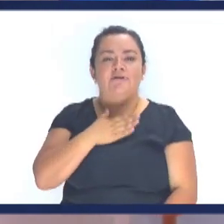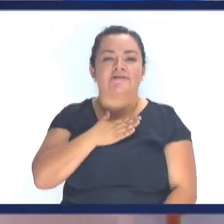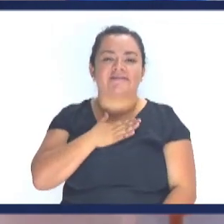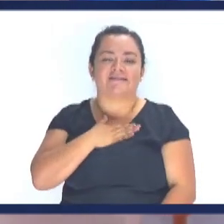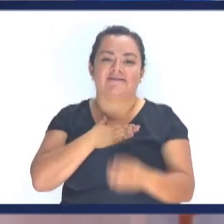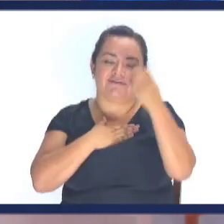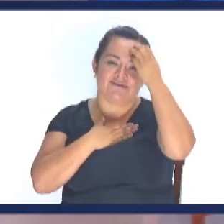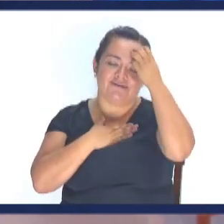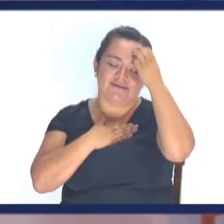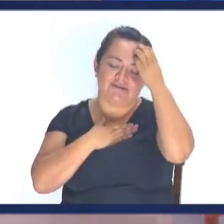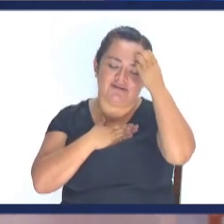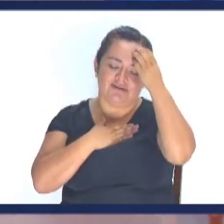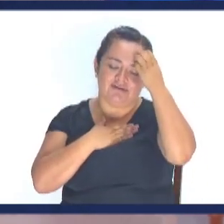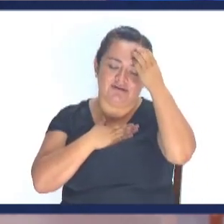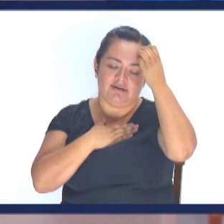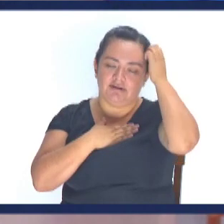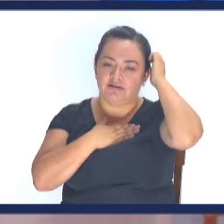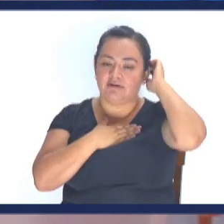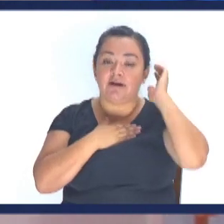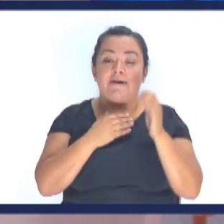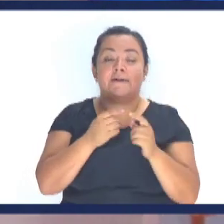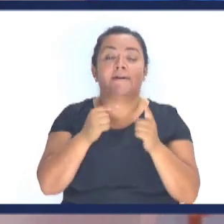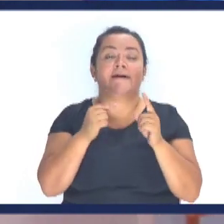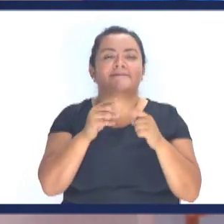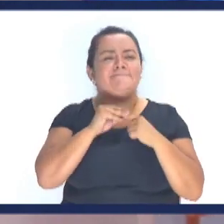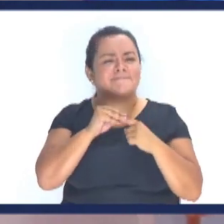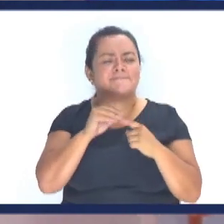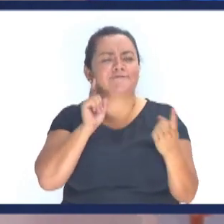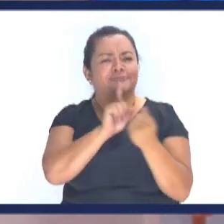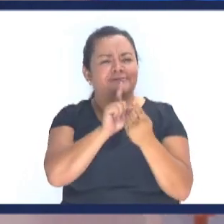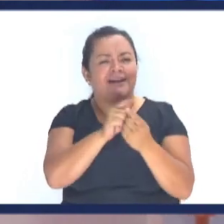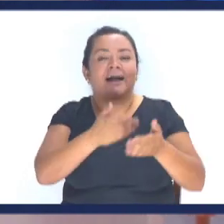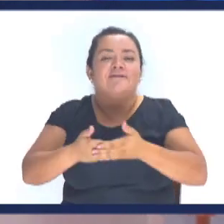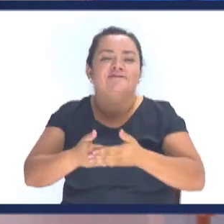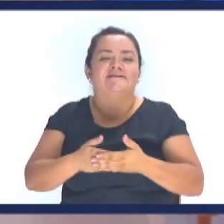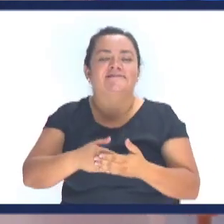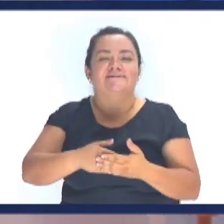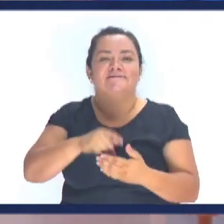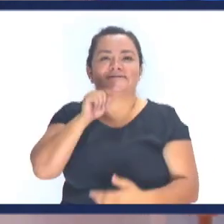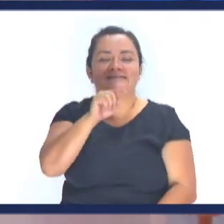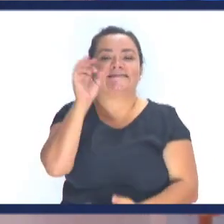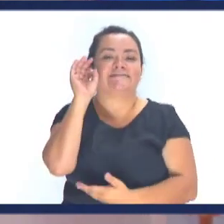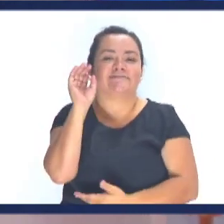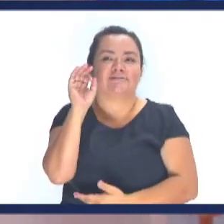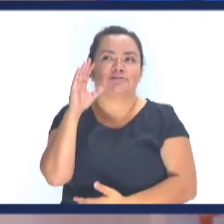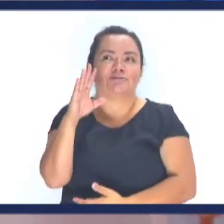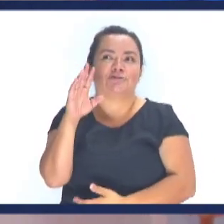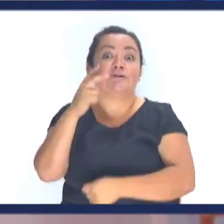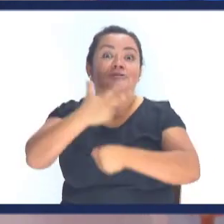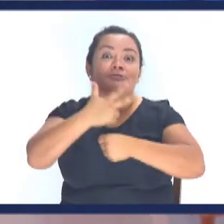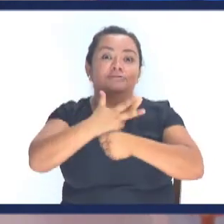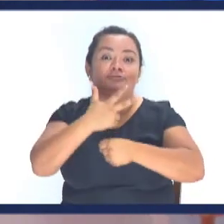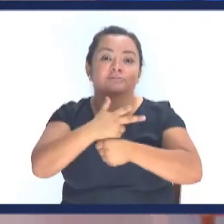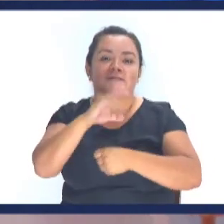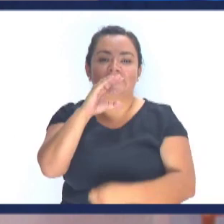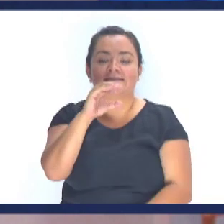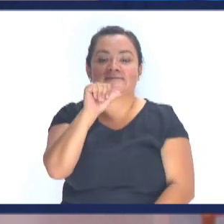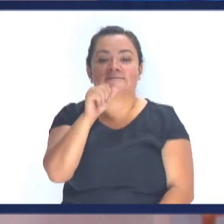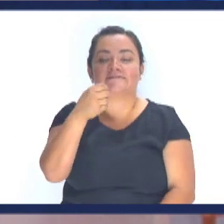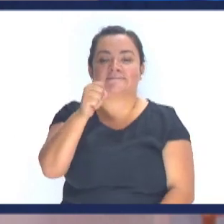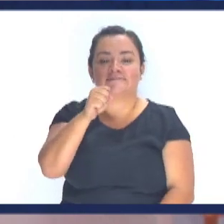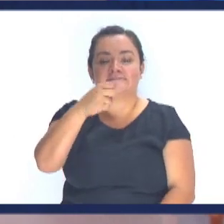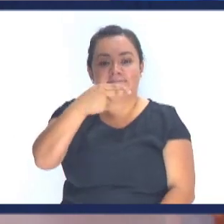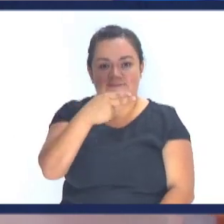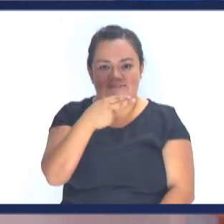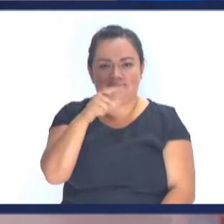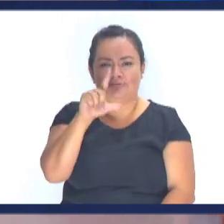De conocer A los hijos Del Pastor Luna De Guatemala Y tuvimos algunas actividades En New York Hace algunos años Yo nunca